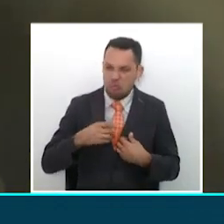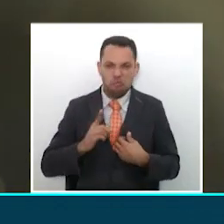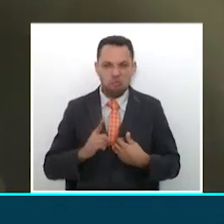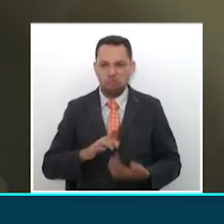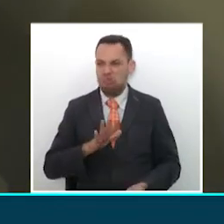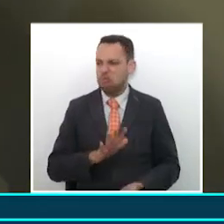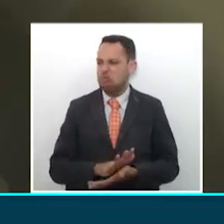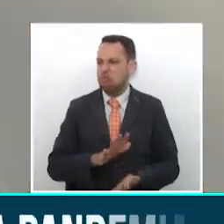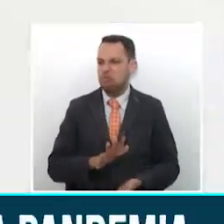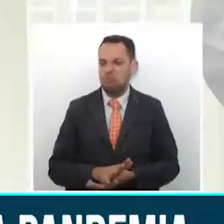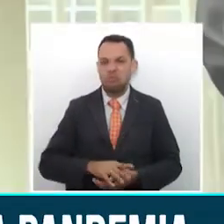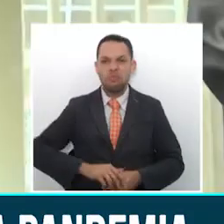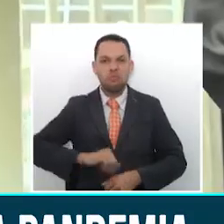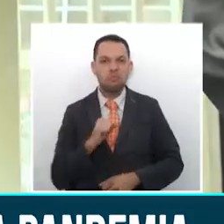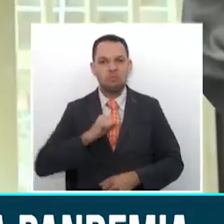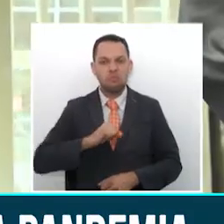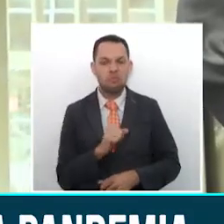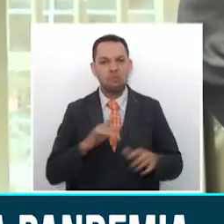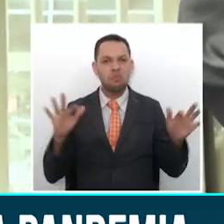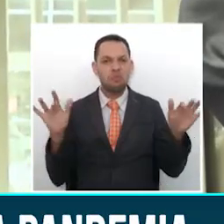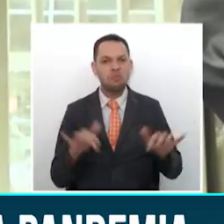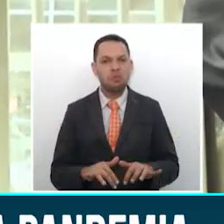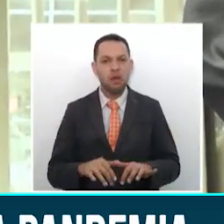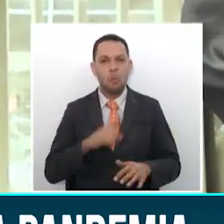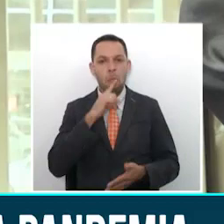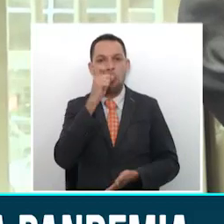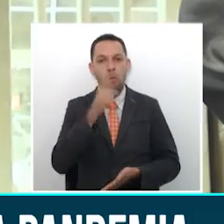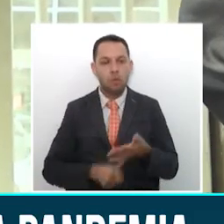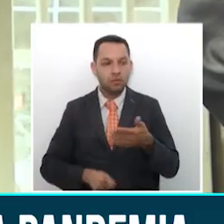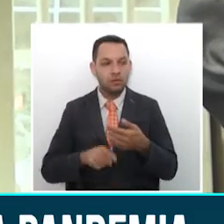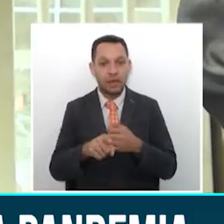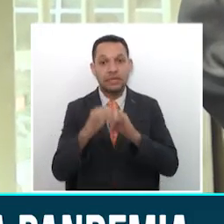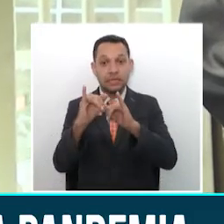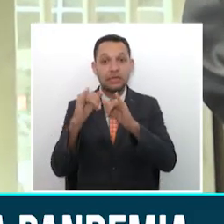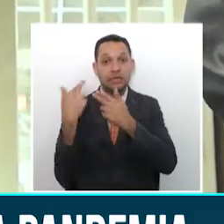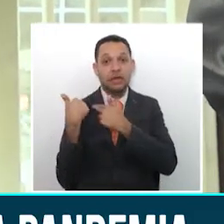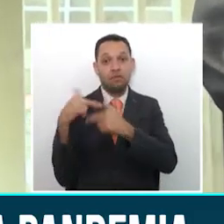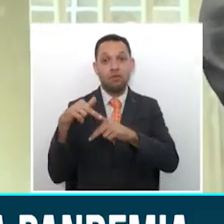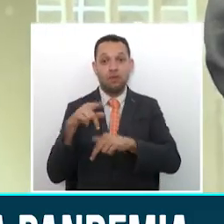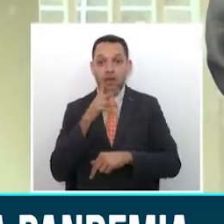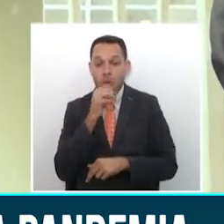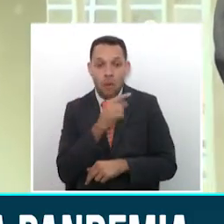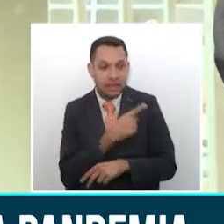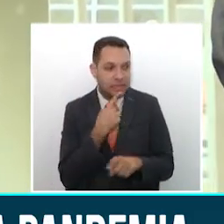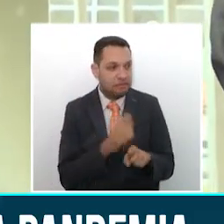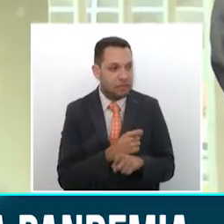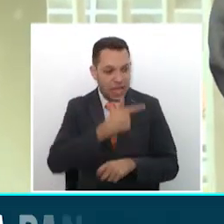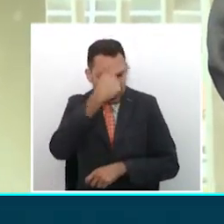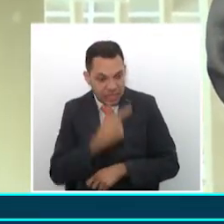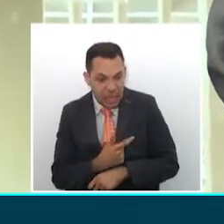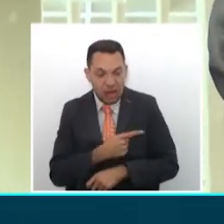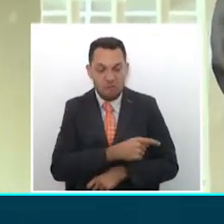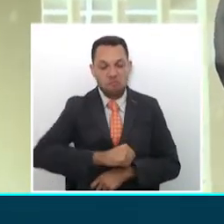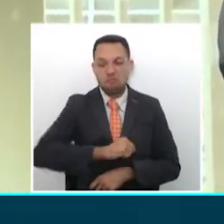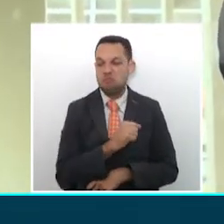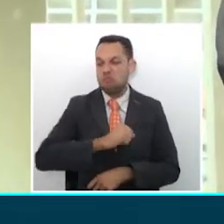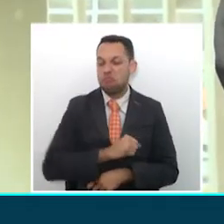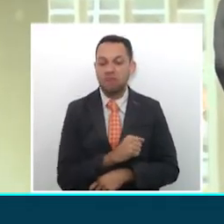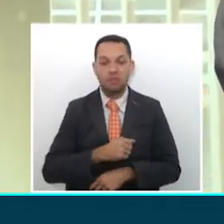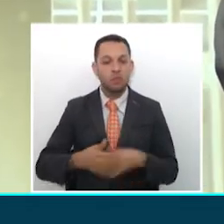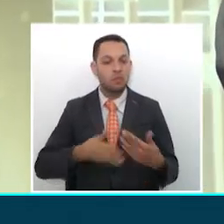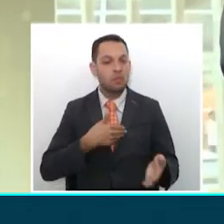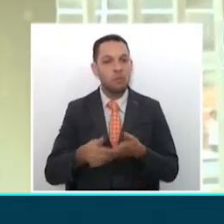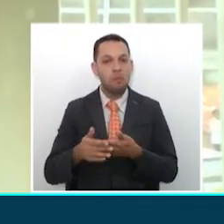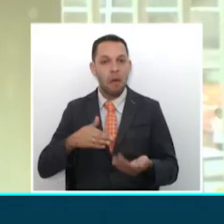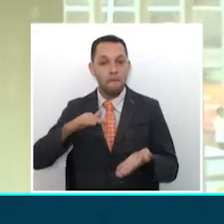presentando tanto incremento. Claro, por la irresponsabilidad de las personas más que todo que salen sin tener, digamos, el